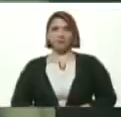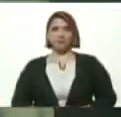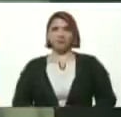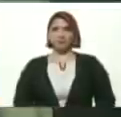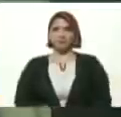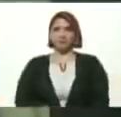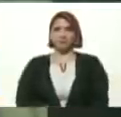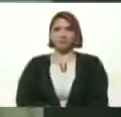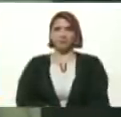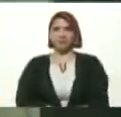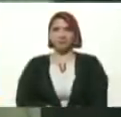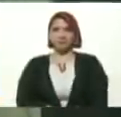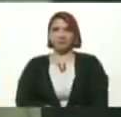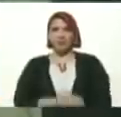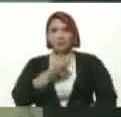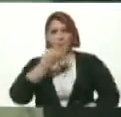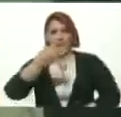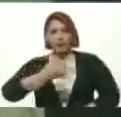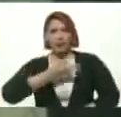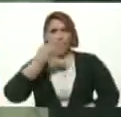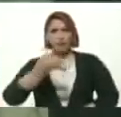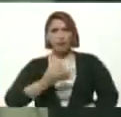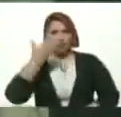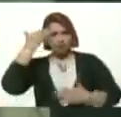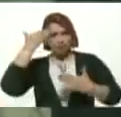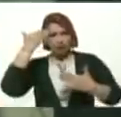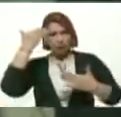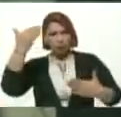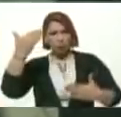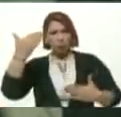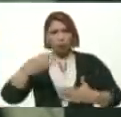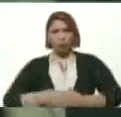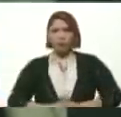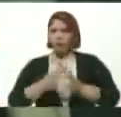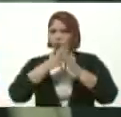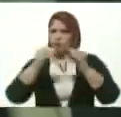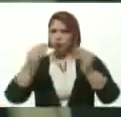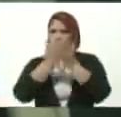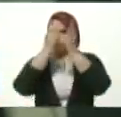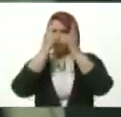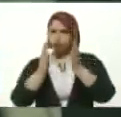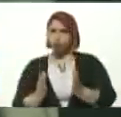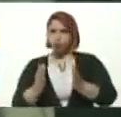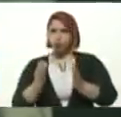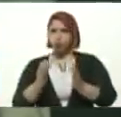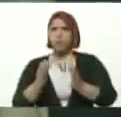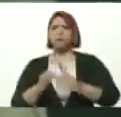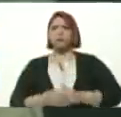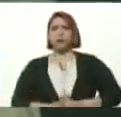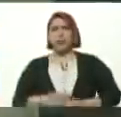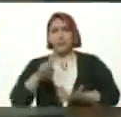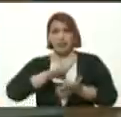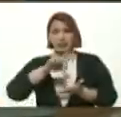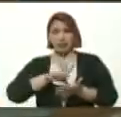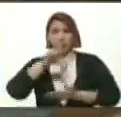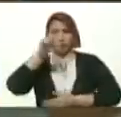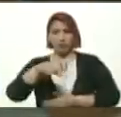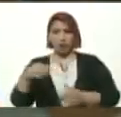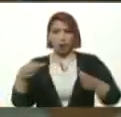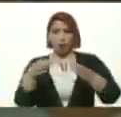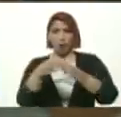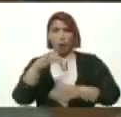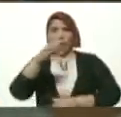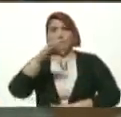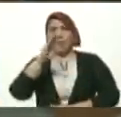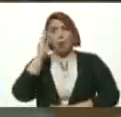Muy Buenas Tardes Mi Presidente Recibo Un Saludo De Parte De Todos Los Estudiantes De Educación Media Del País De Parte De La Organización